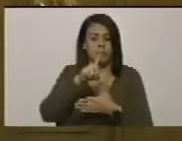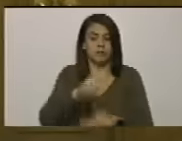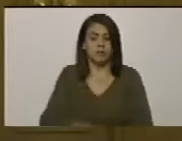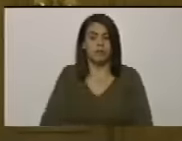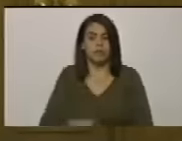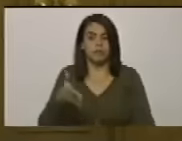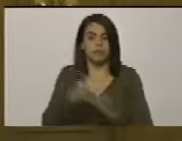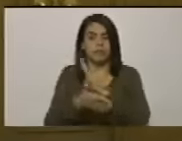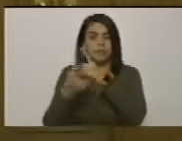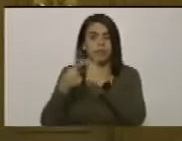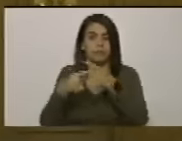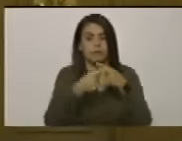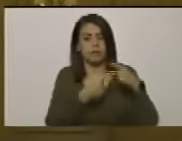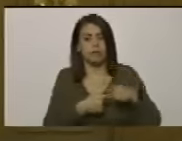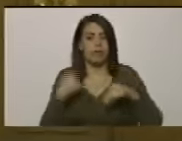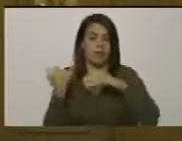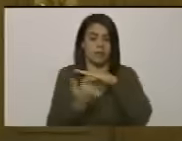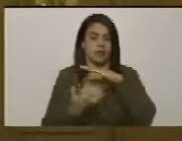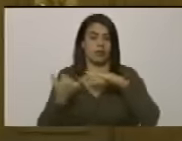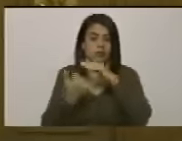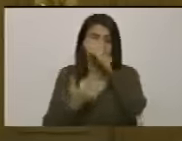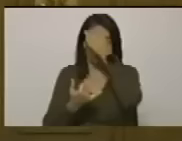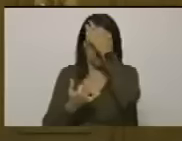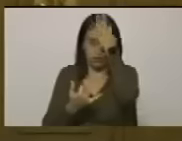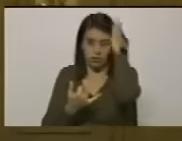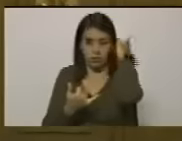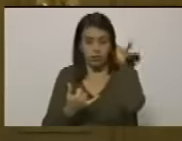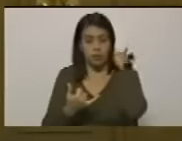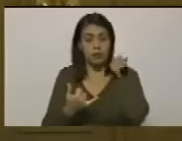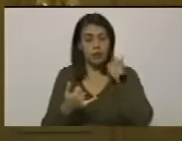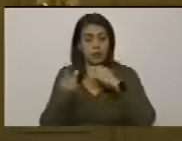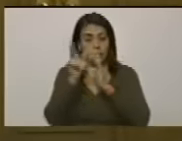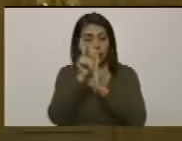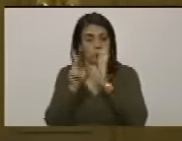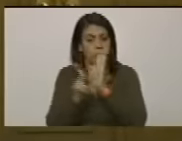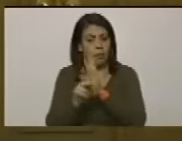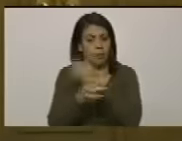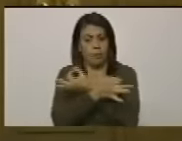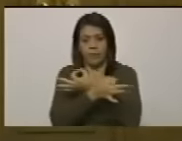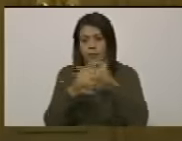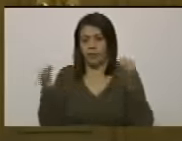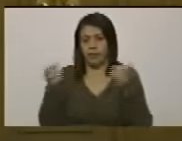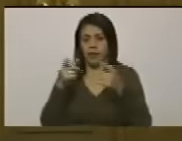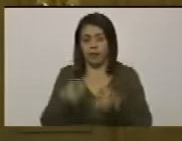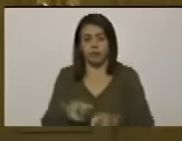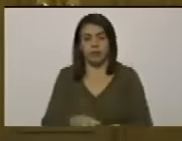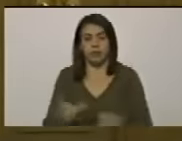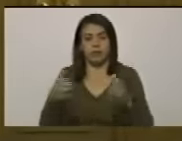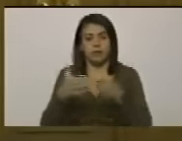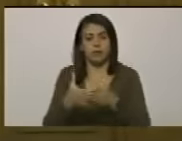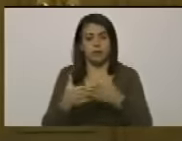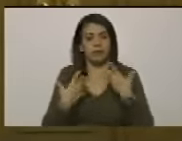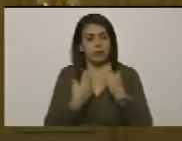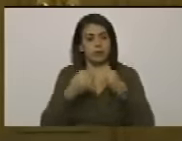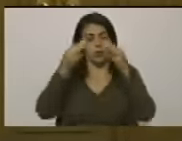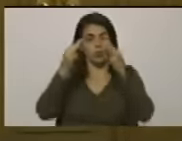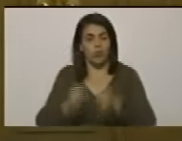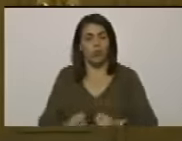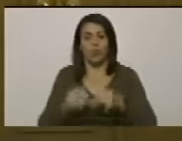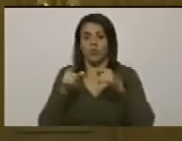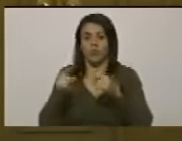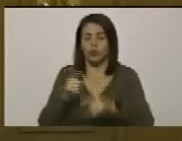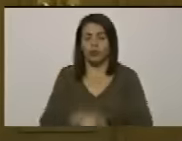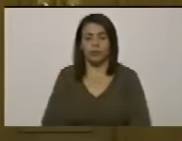diputado a través de diferentes instancias de ese programa maravilloso de la causa justa de la causa